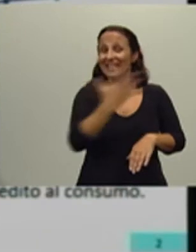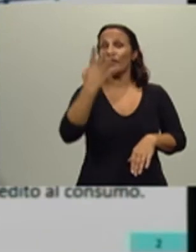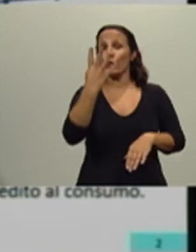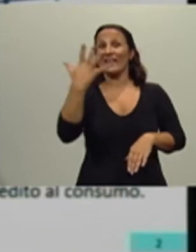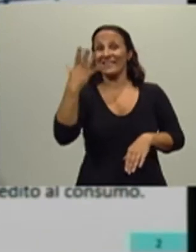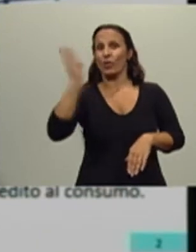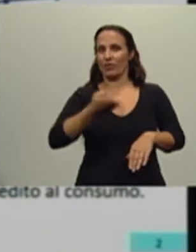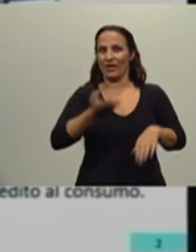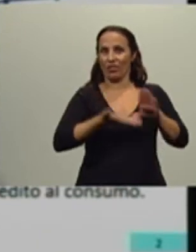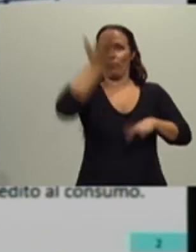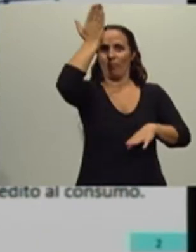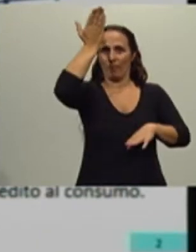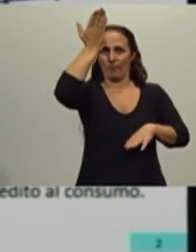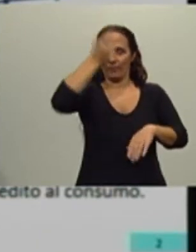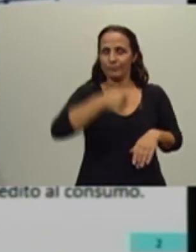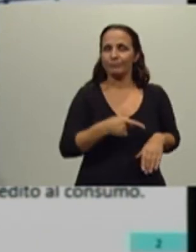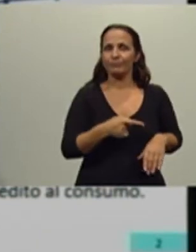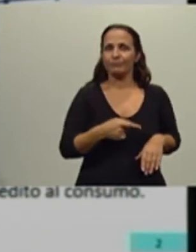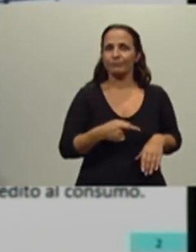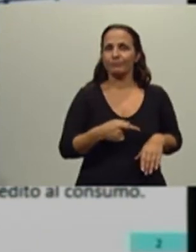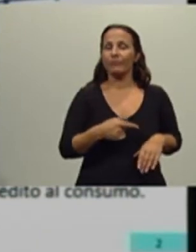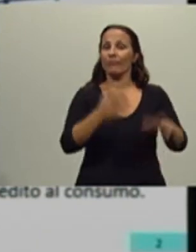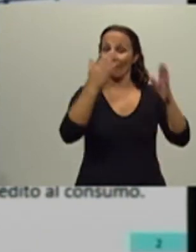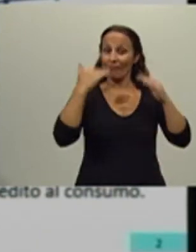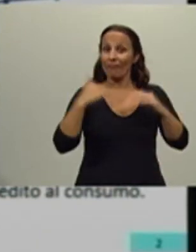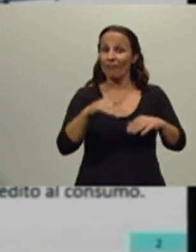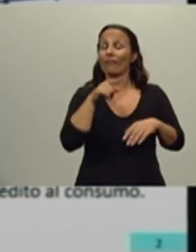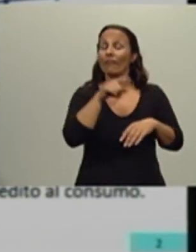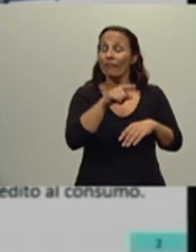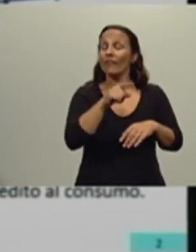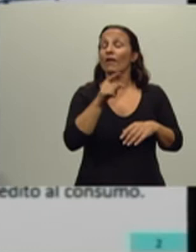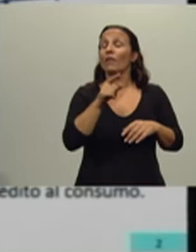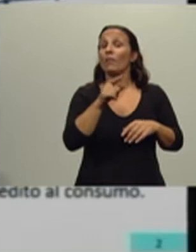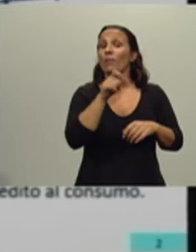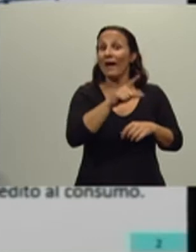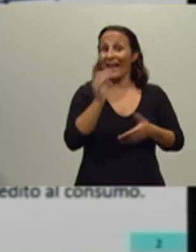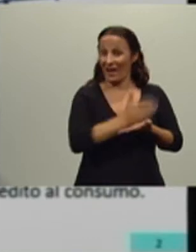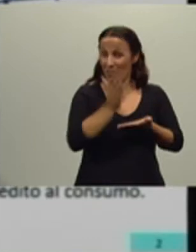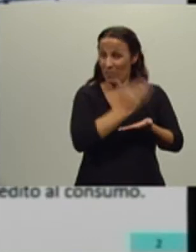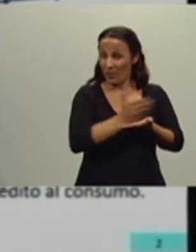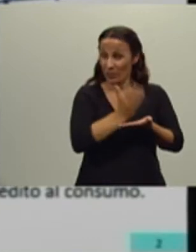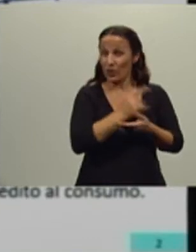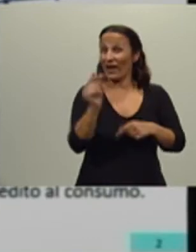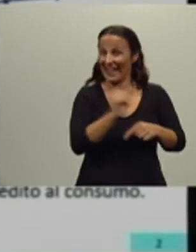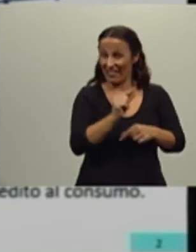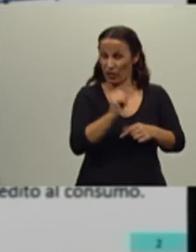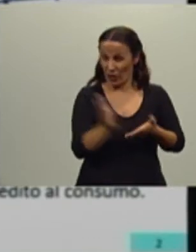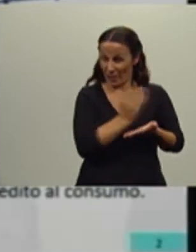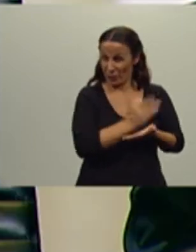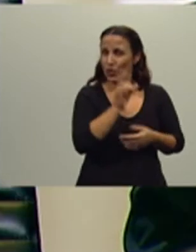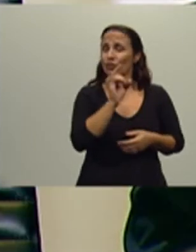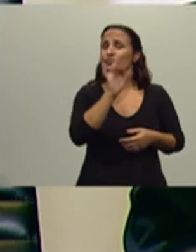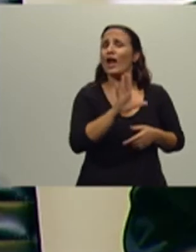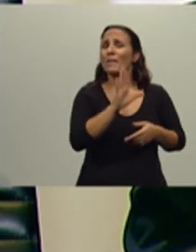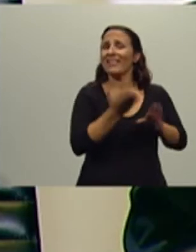en cambio, el sector para el crecimiento productivo, para el crédito productivo, sólo